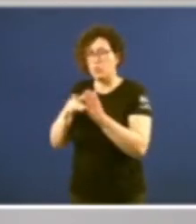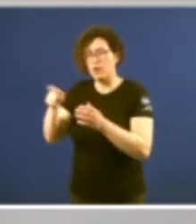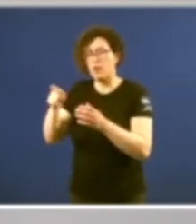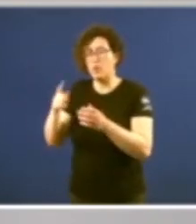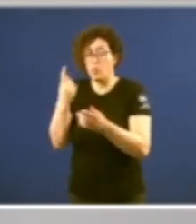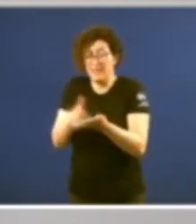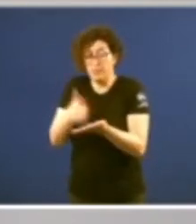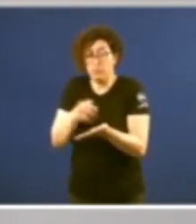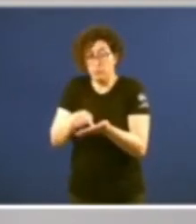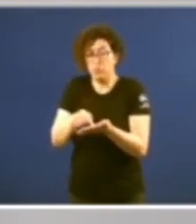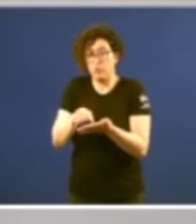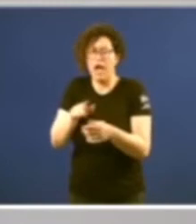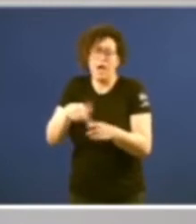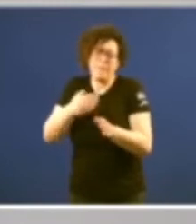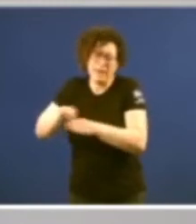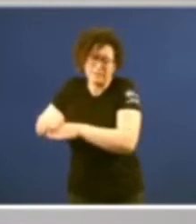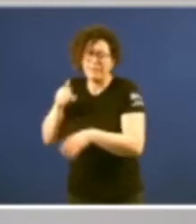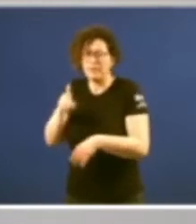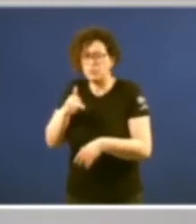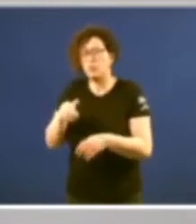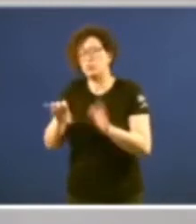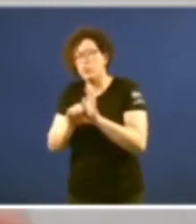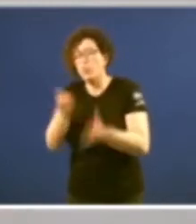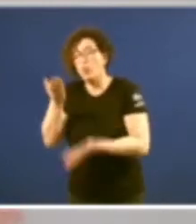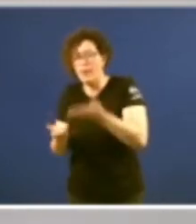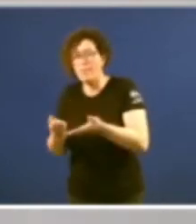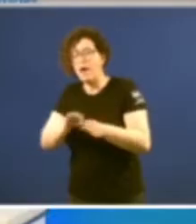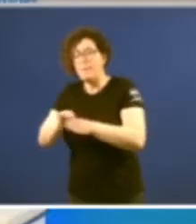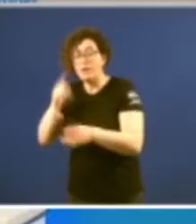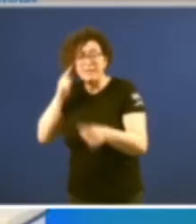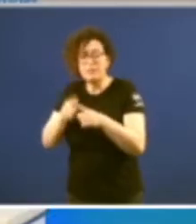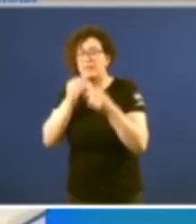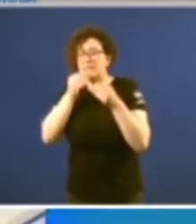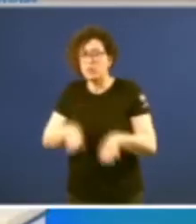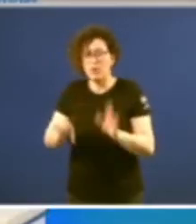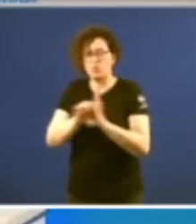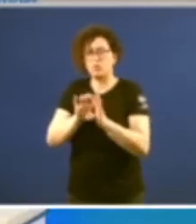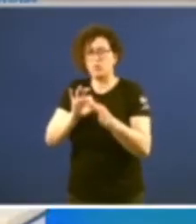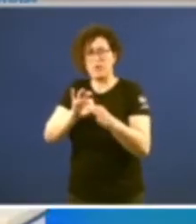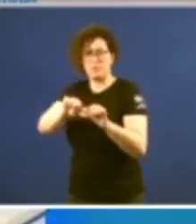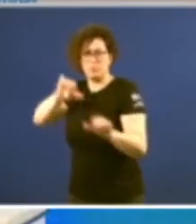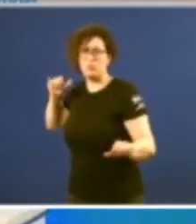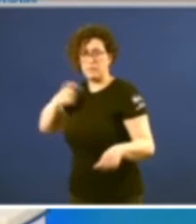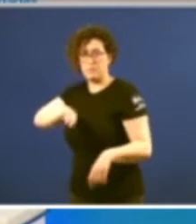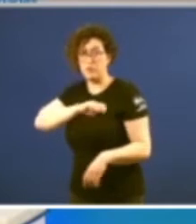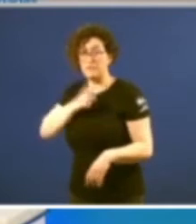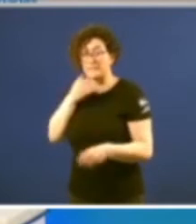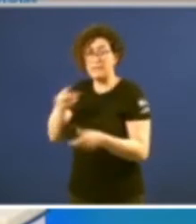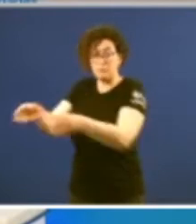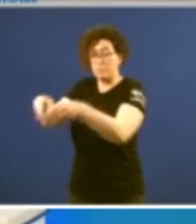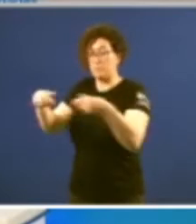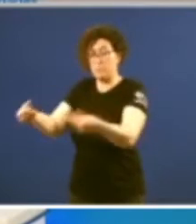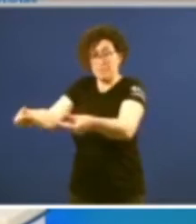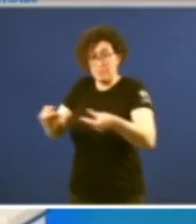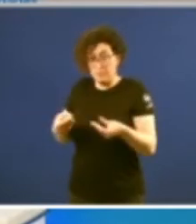a parte do análisis do Derecho Constitucional comparado á historia do constitucionalismo española. E, se coxemos ese libro, se